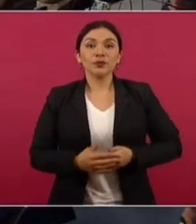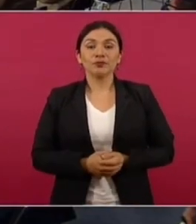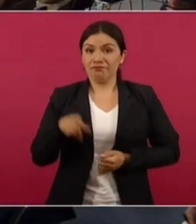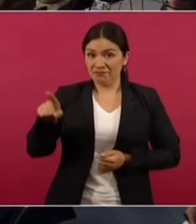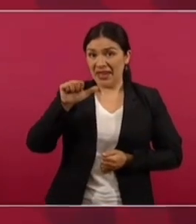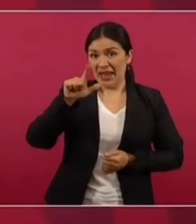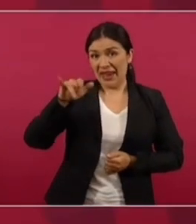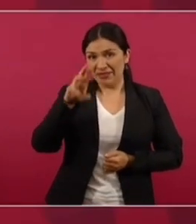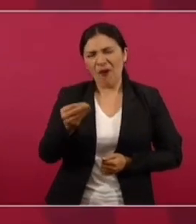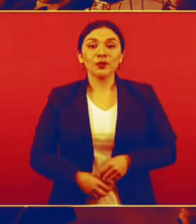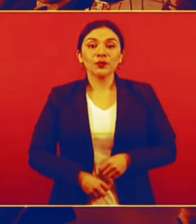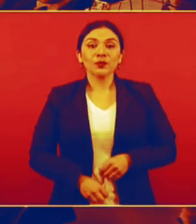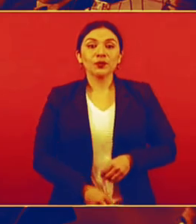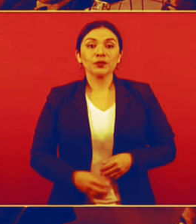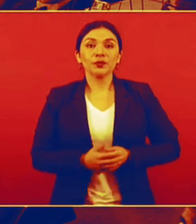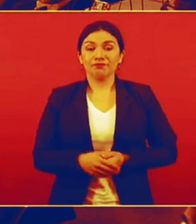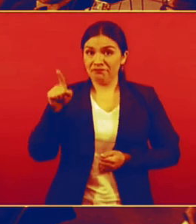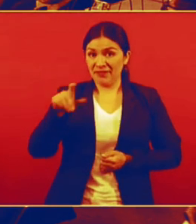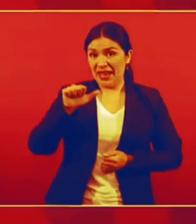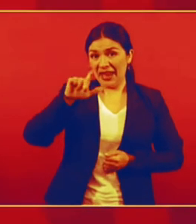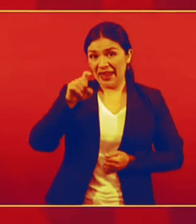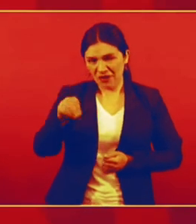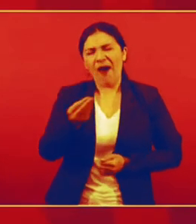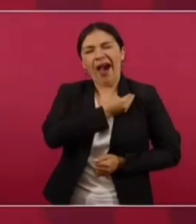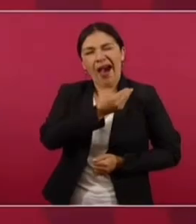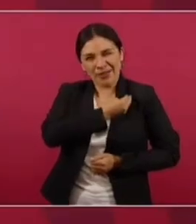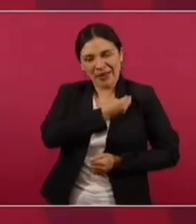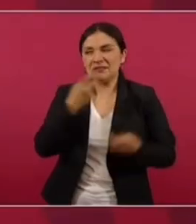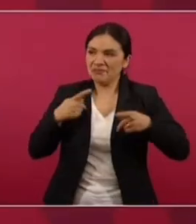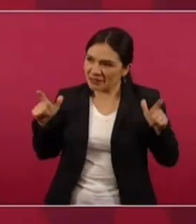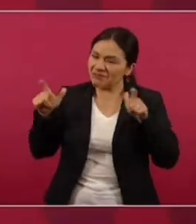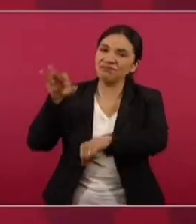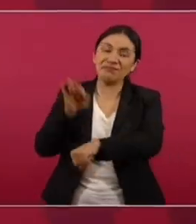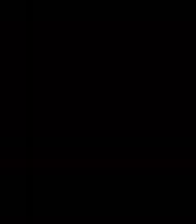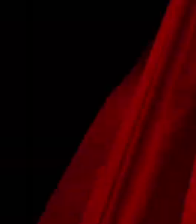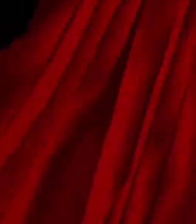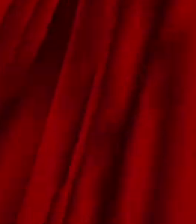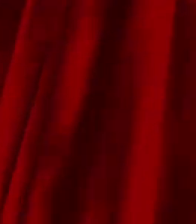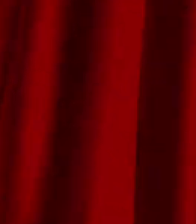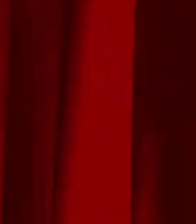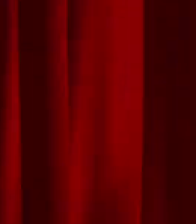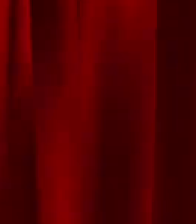Alito aguanta, el pueblo se levanta. Alito aguanta, el pueblo se levanta. Bueno.